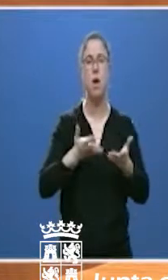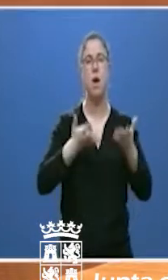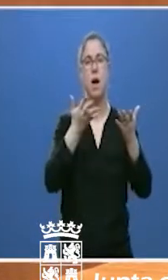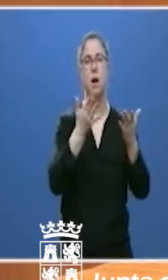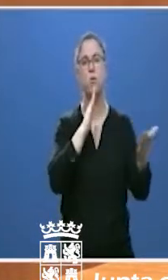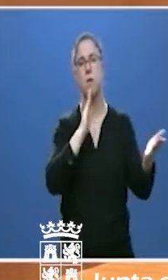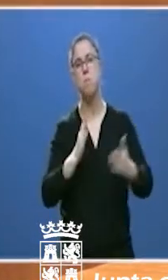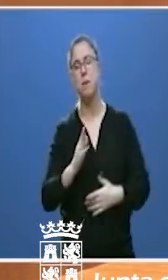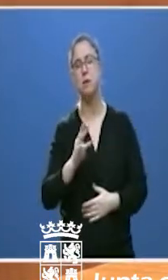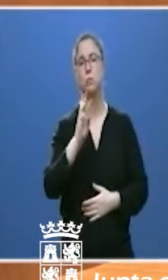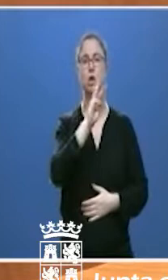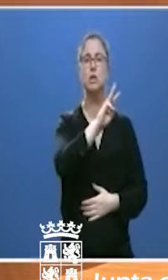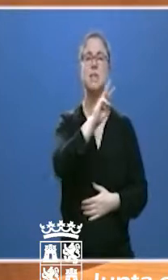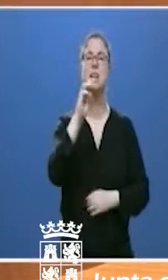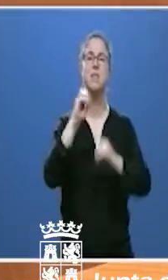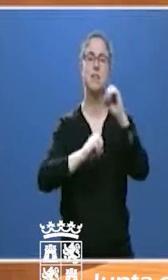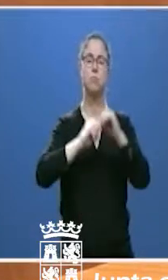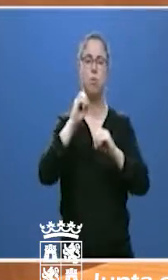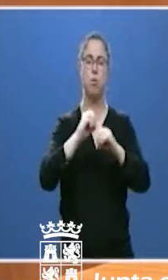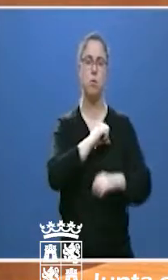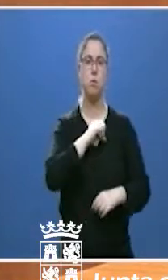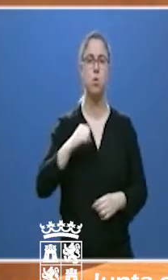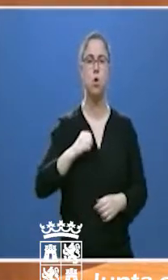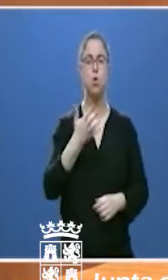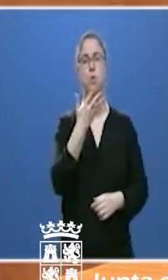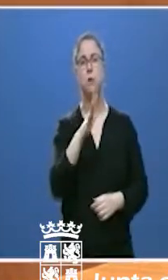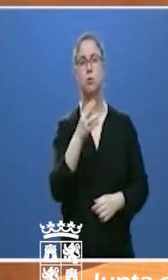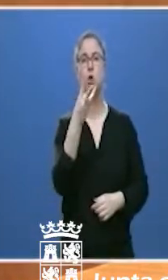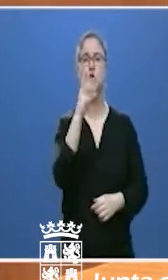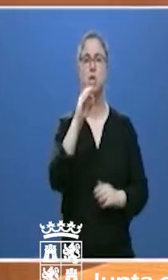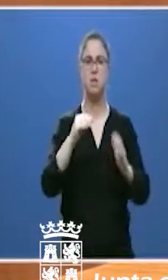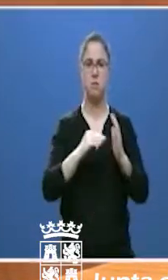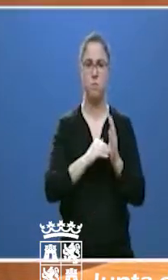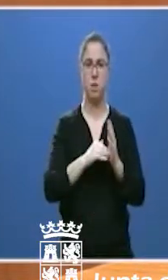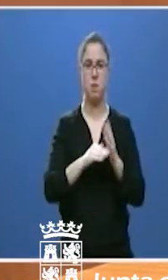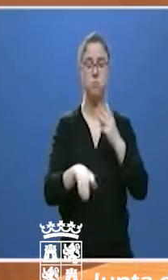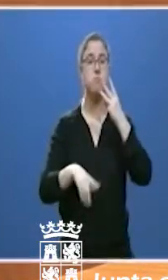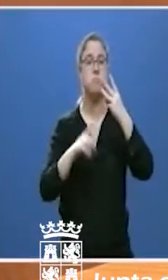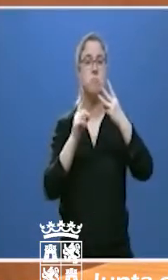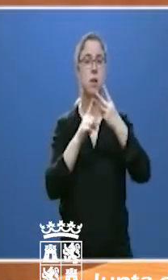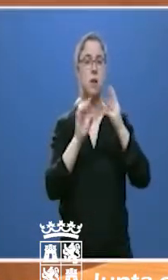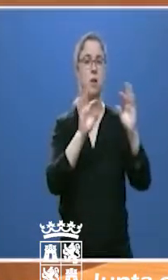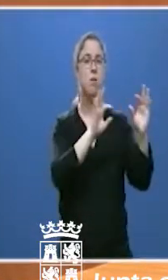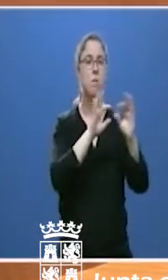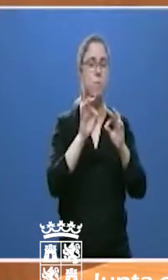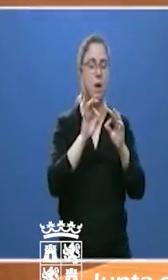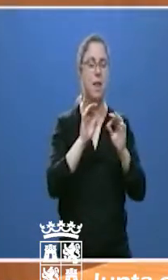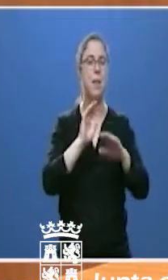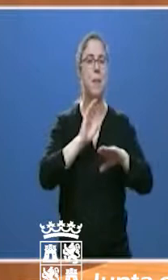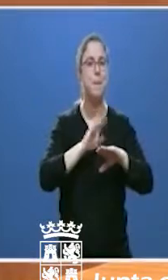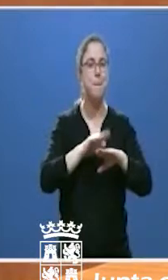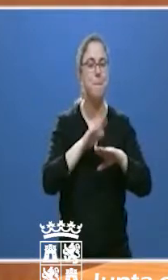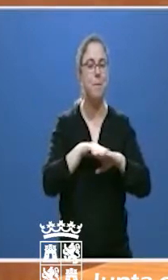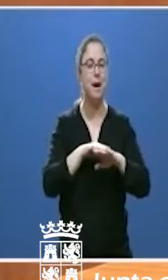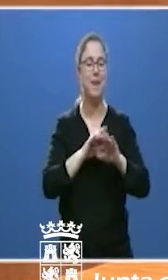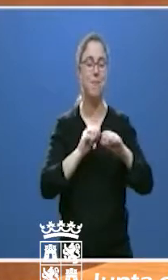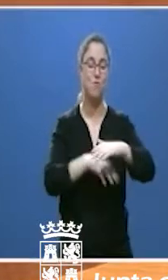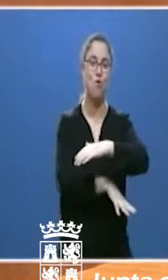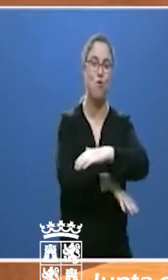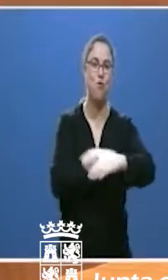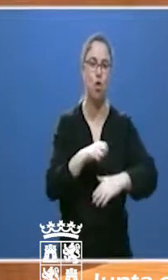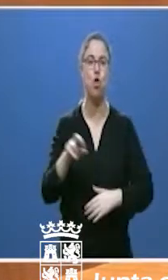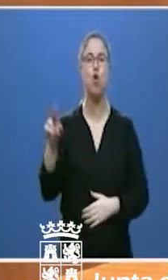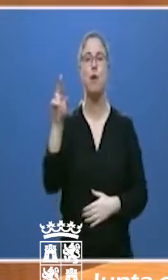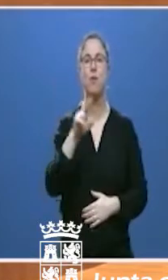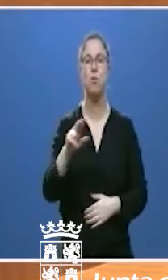aproximadamente. En tercer lugar, estamos trabajando para contar a medio plazo con un fondo de recuperación para